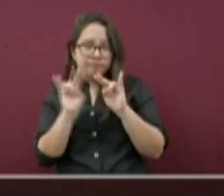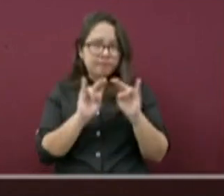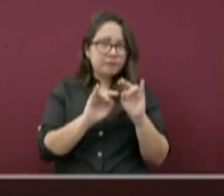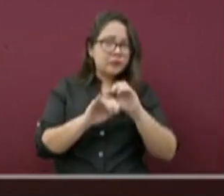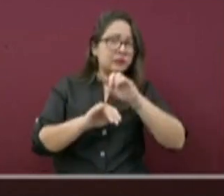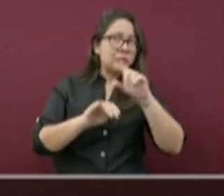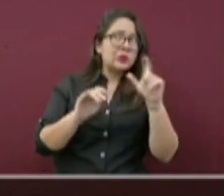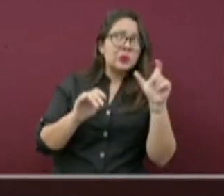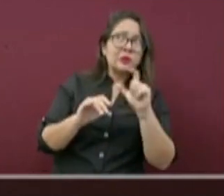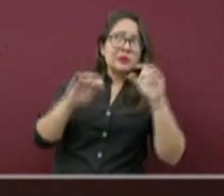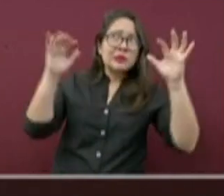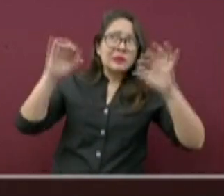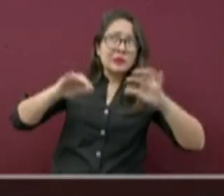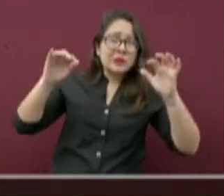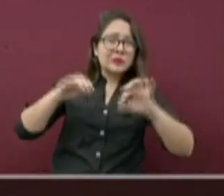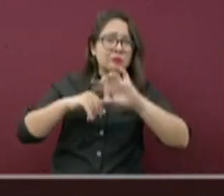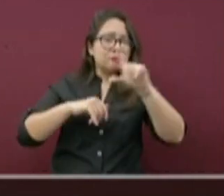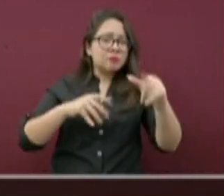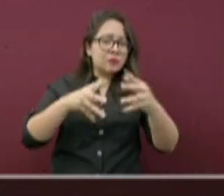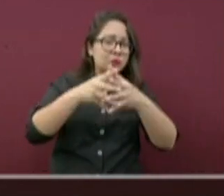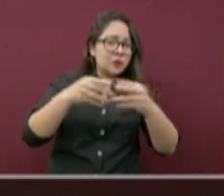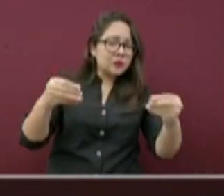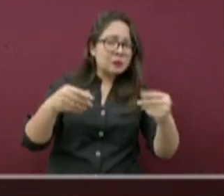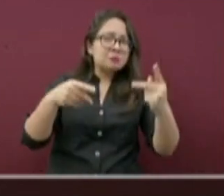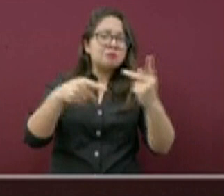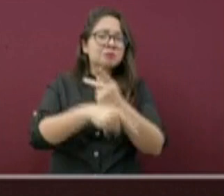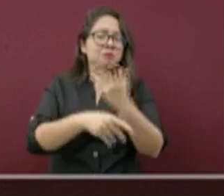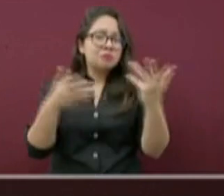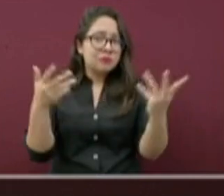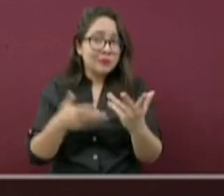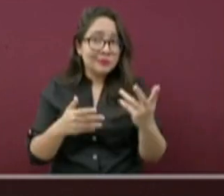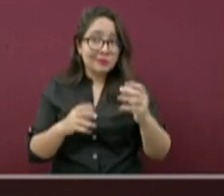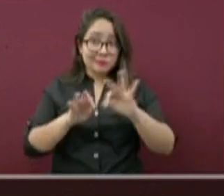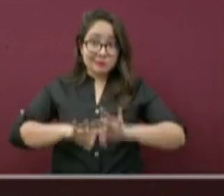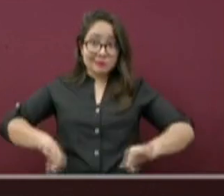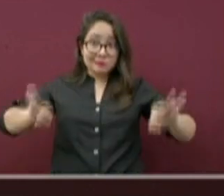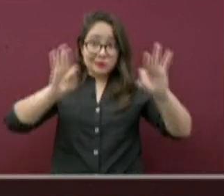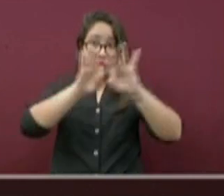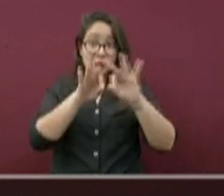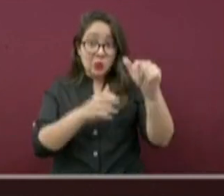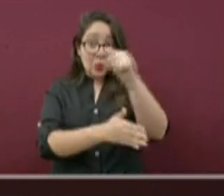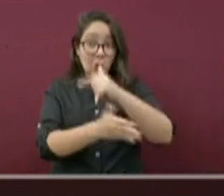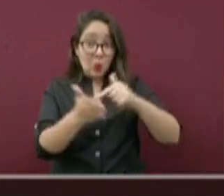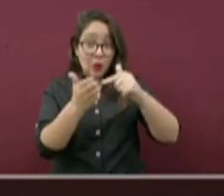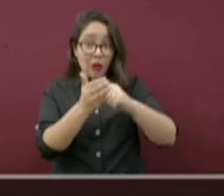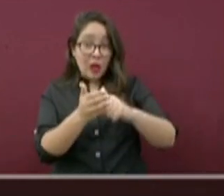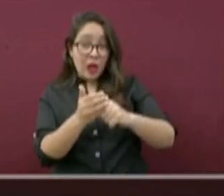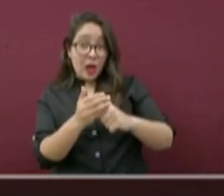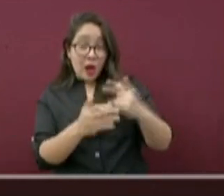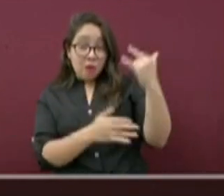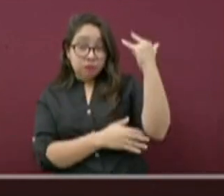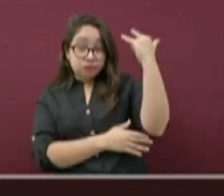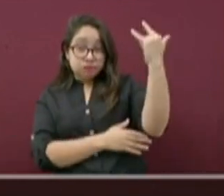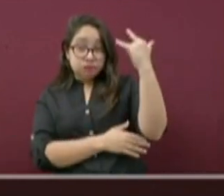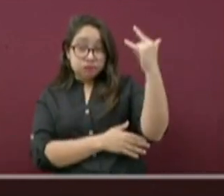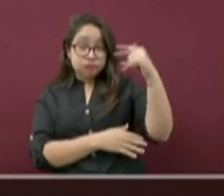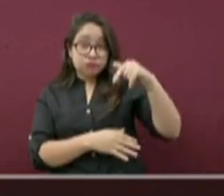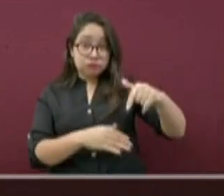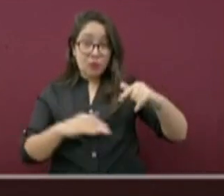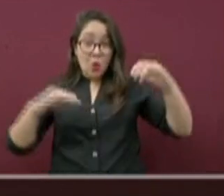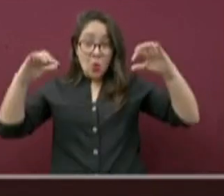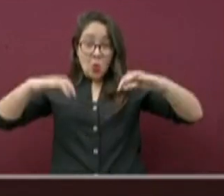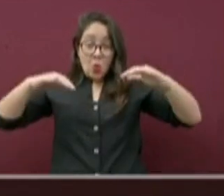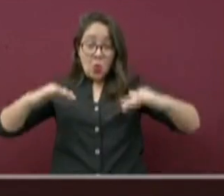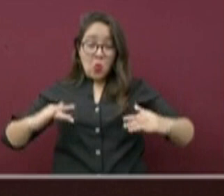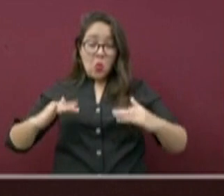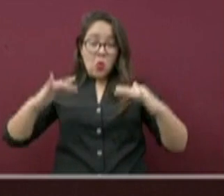eventos. Miren ustedes, es importante identificar los lugares más altos, que no puedan ser inundados, así como la